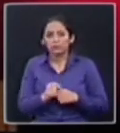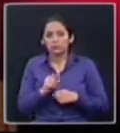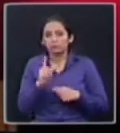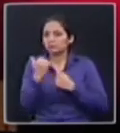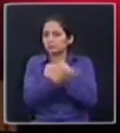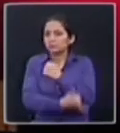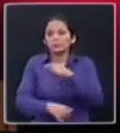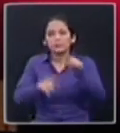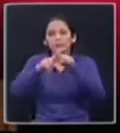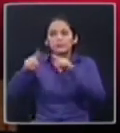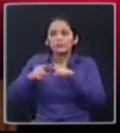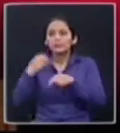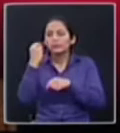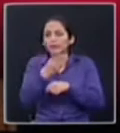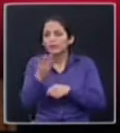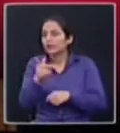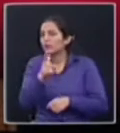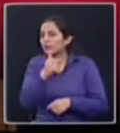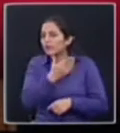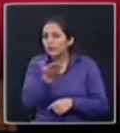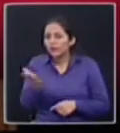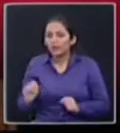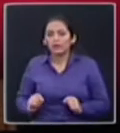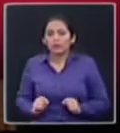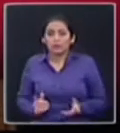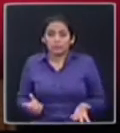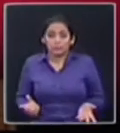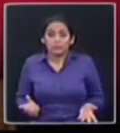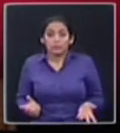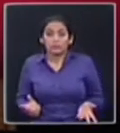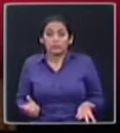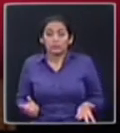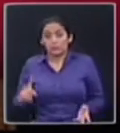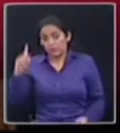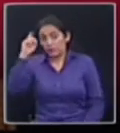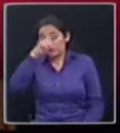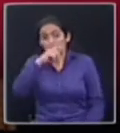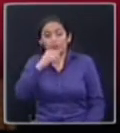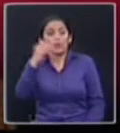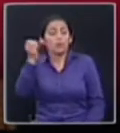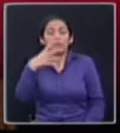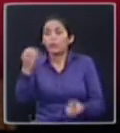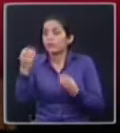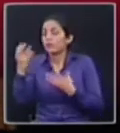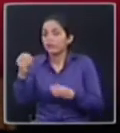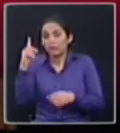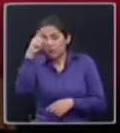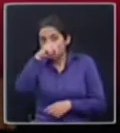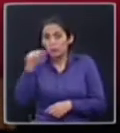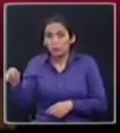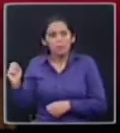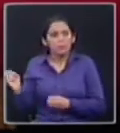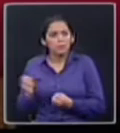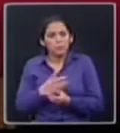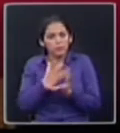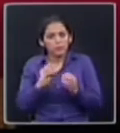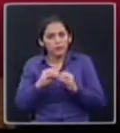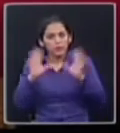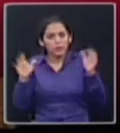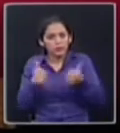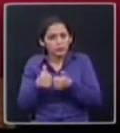complejidad que implica tratar con tantos países para pedir asistencia penal, yo considero que se actuó y se actuó de manera